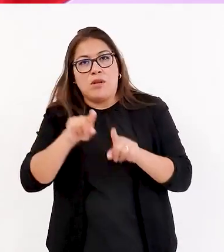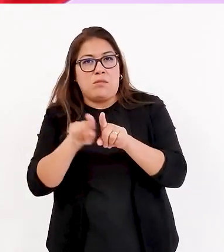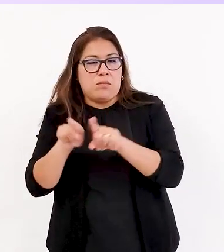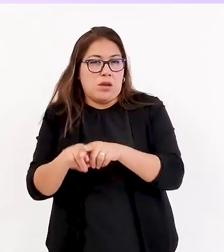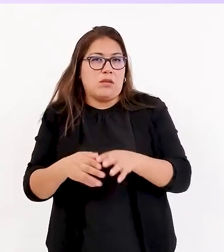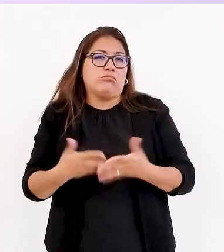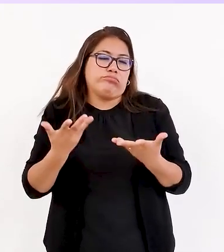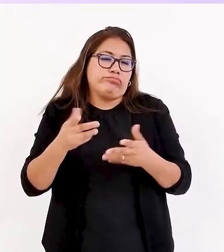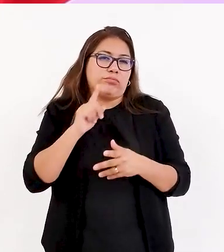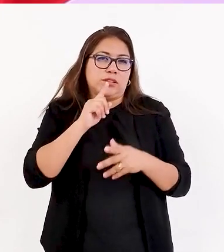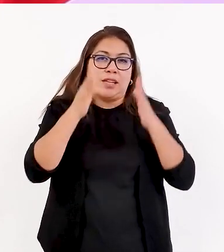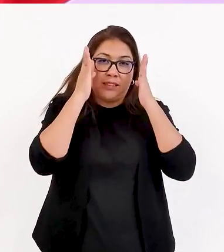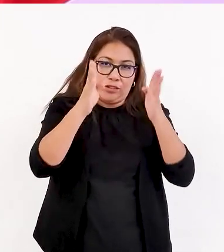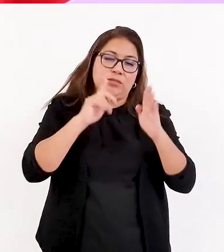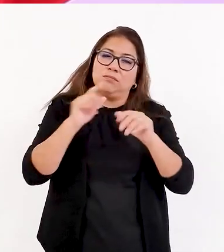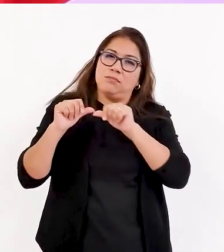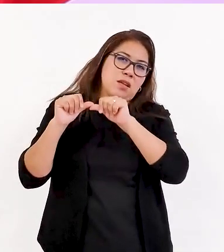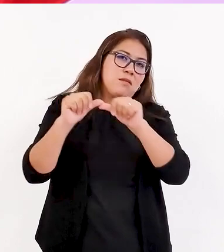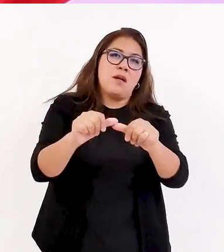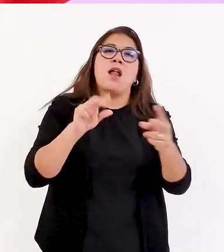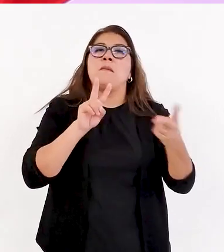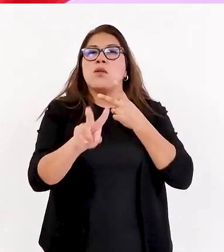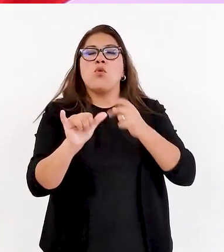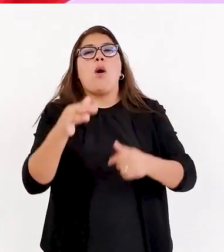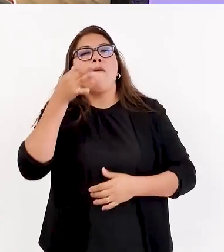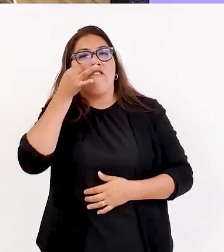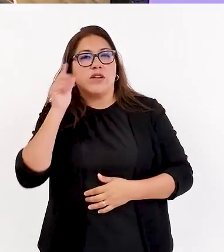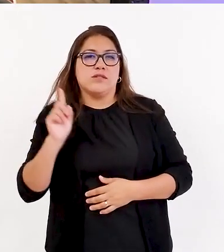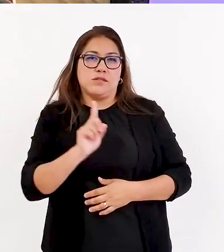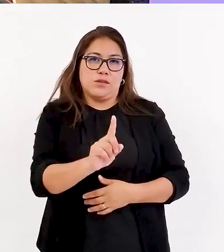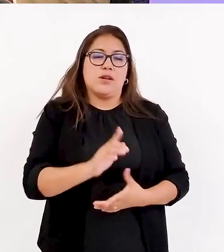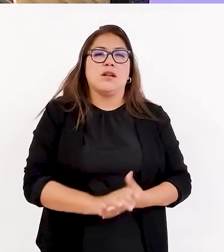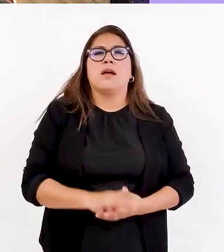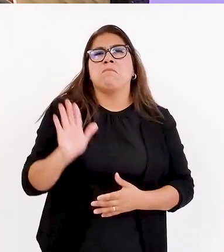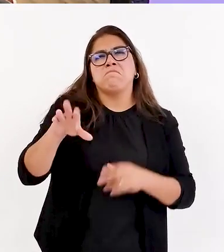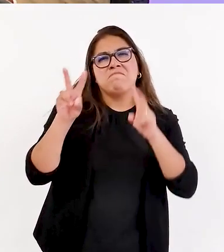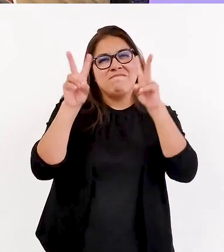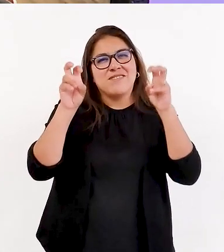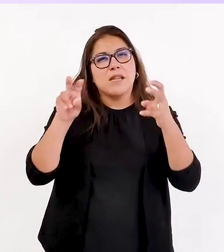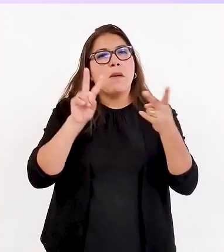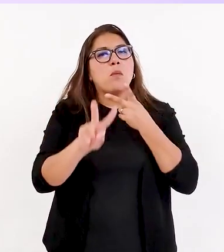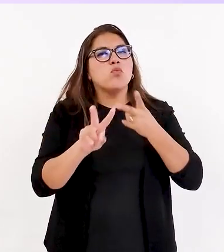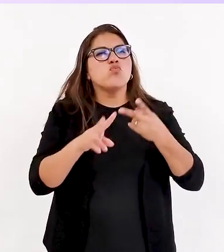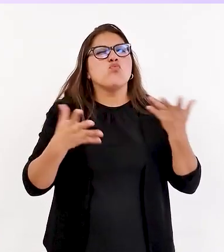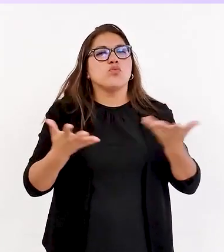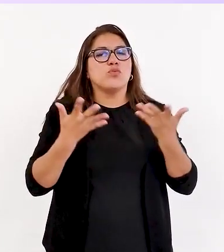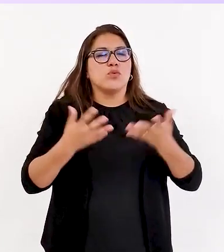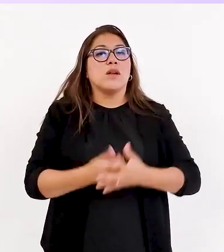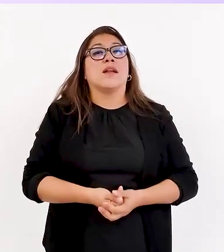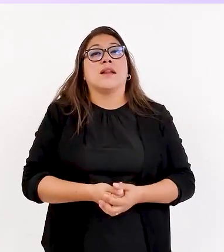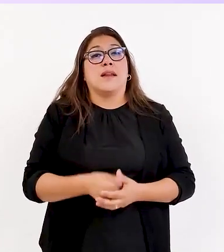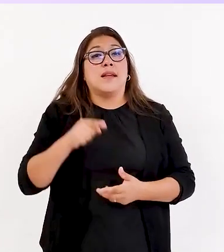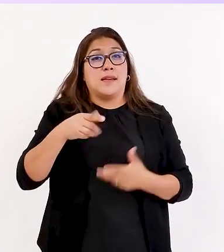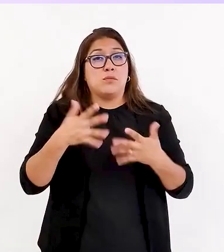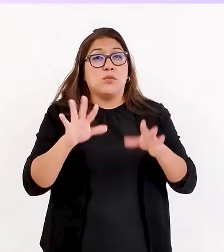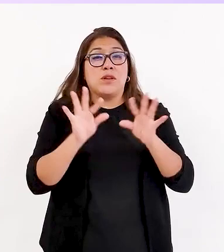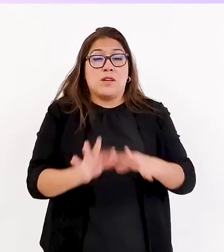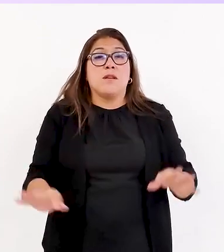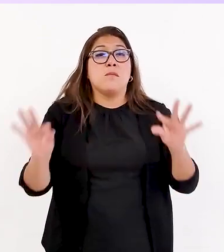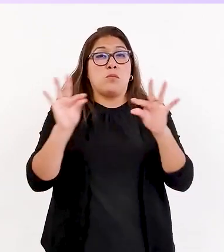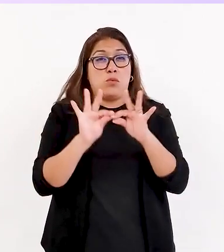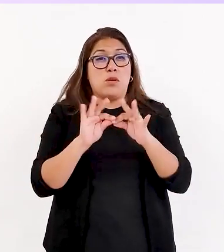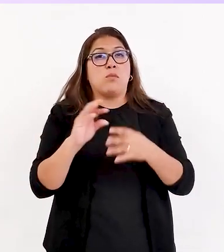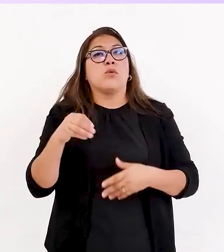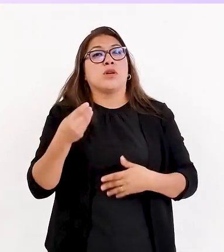permanente la atención de manera virtual y de manera presencial. El tema de la virtualidad es un aliciente muy importante